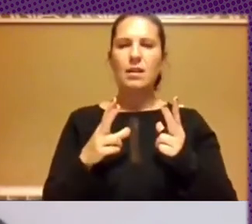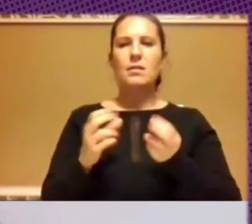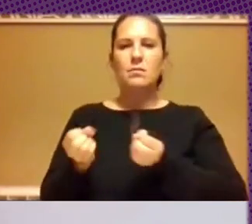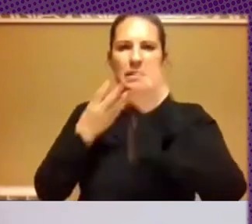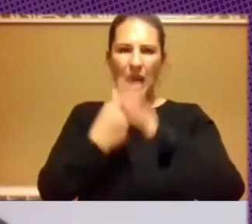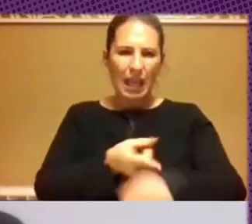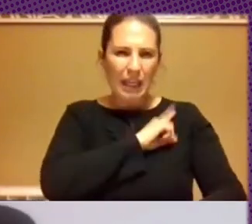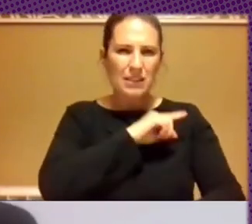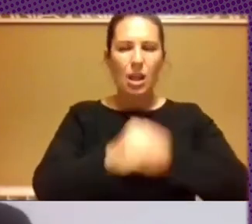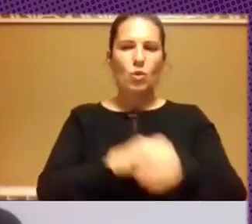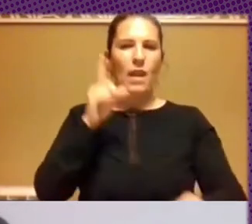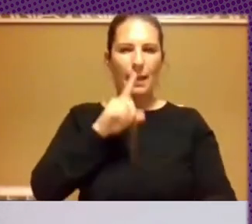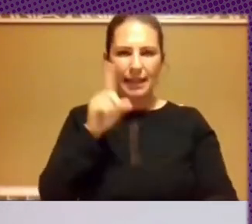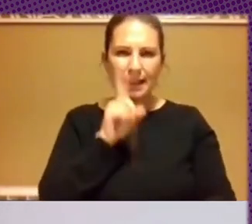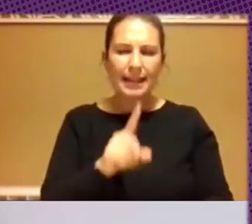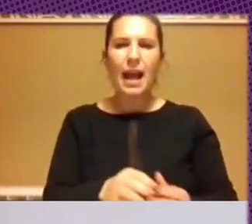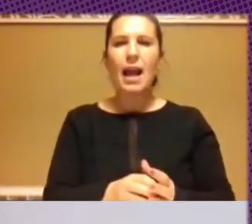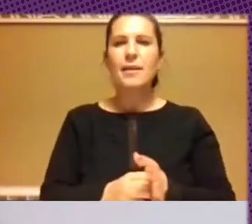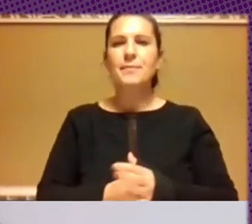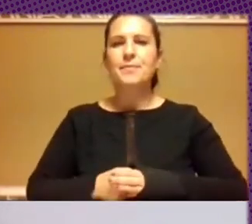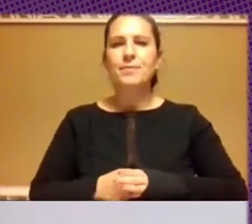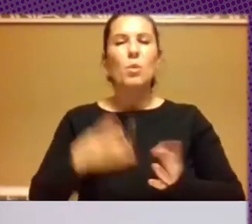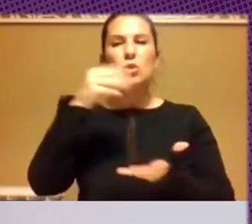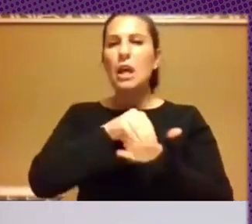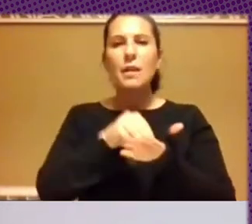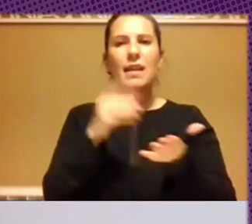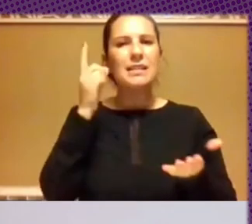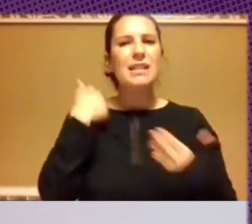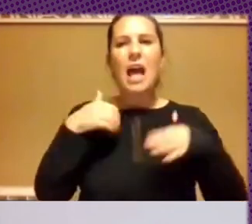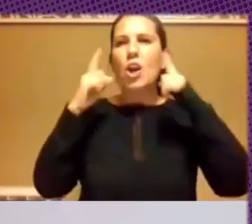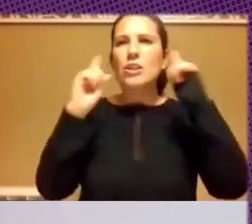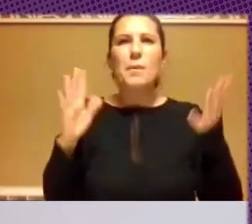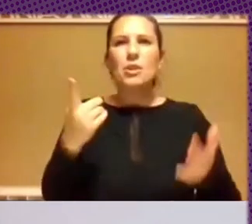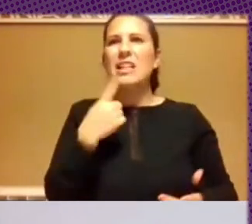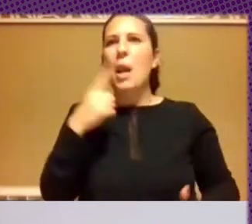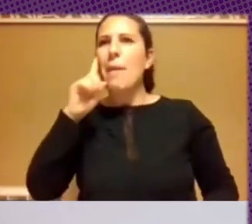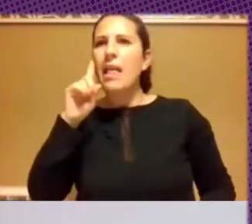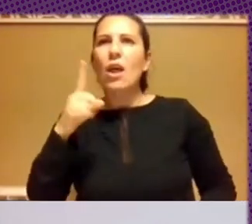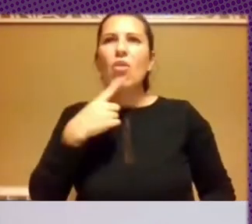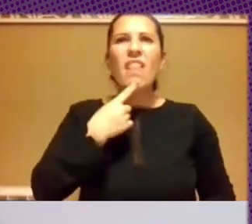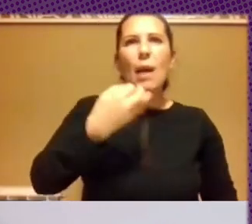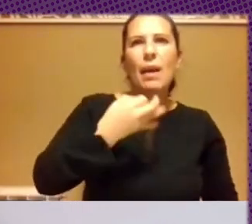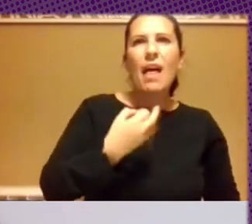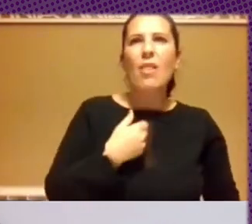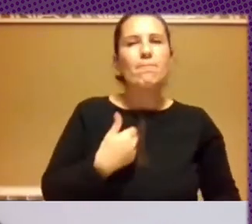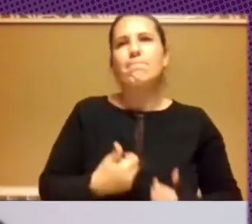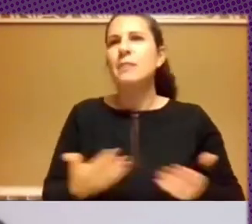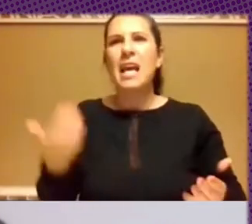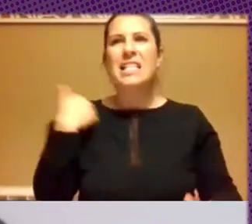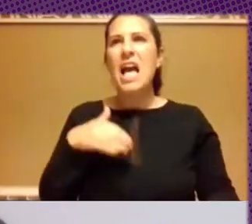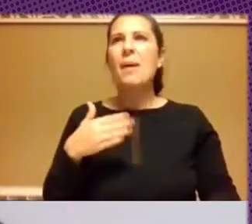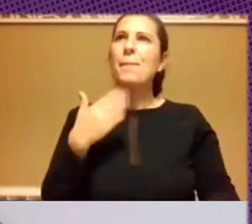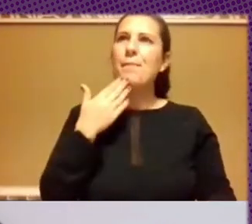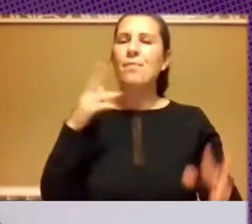uso de la mentira el muchas veces no sabemos ya los medios que si si mienten si dicen la verdad digamos que todo esto ya va quedando un poco